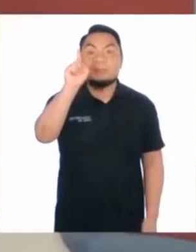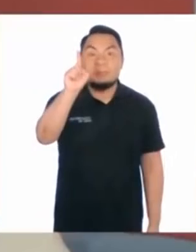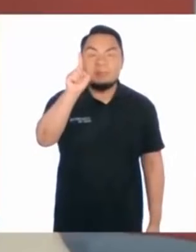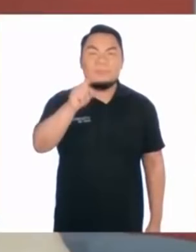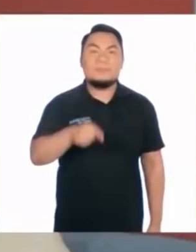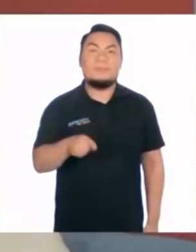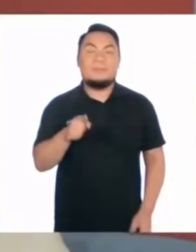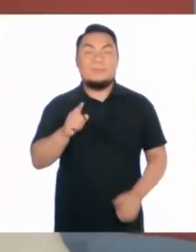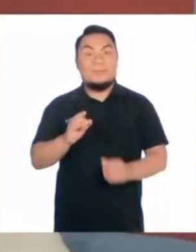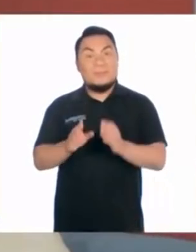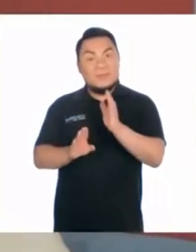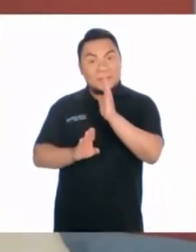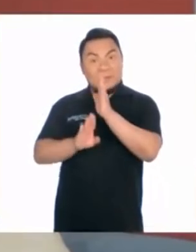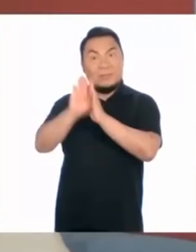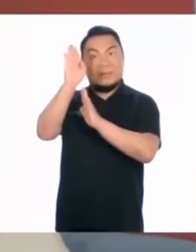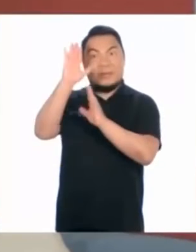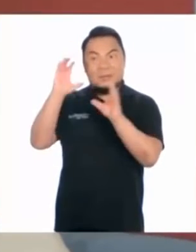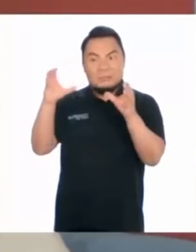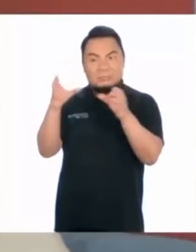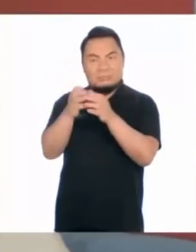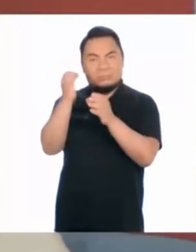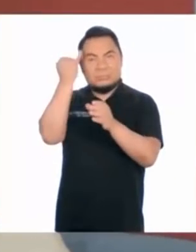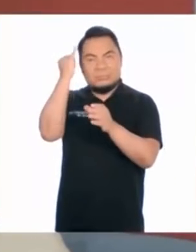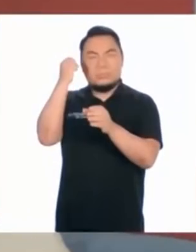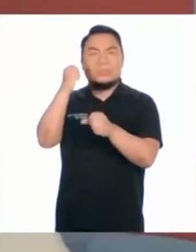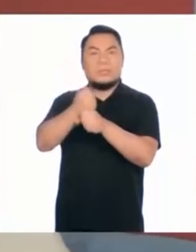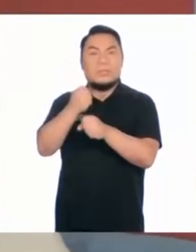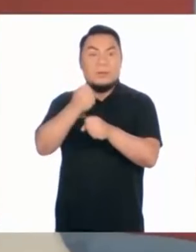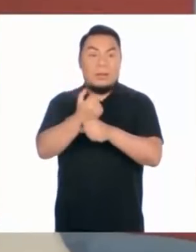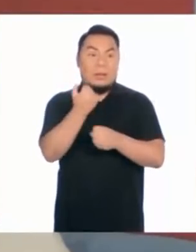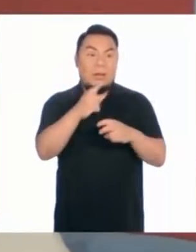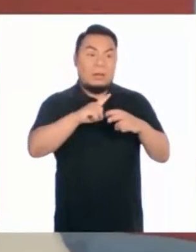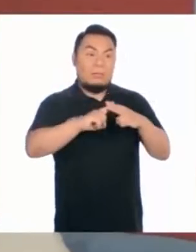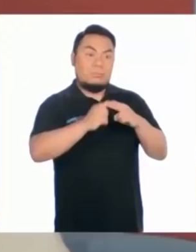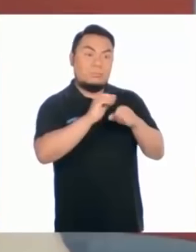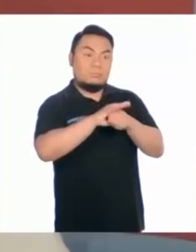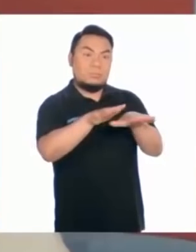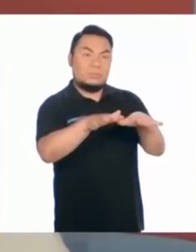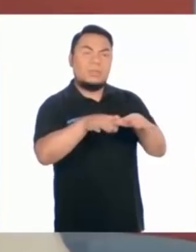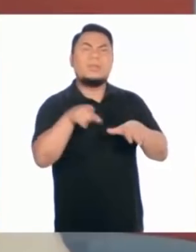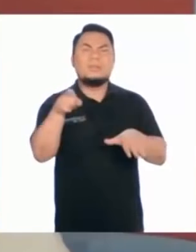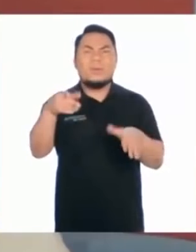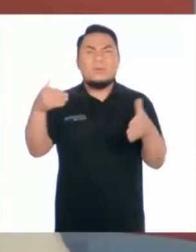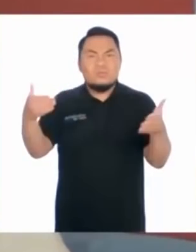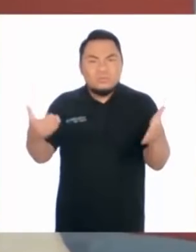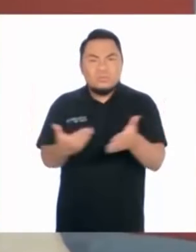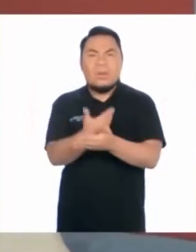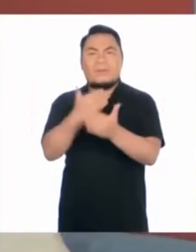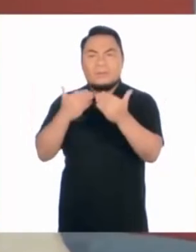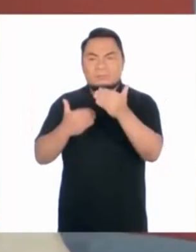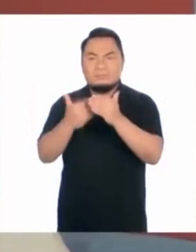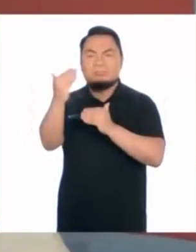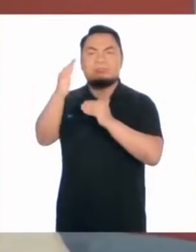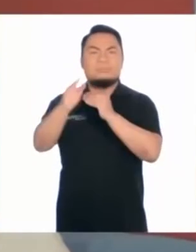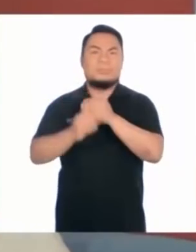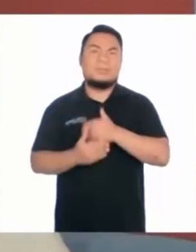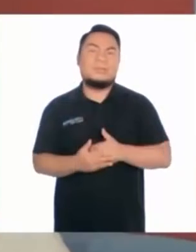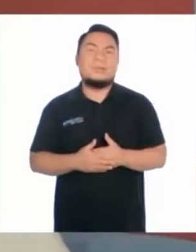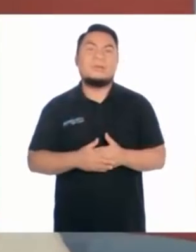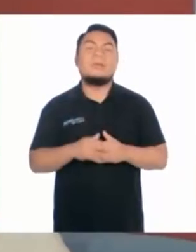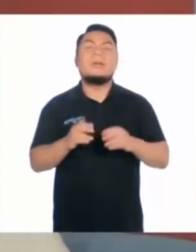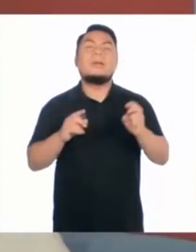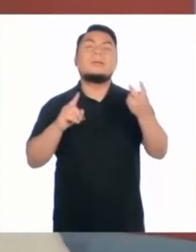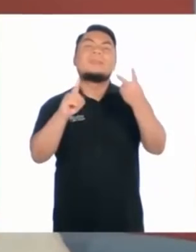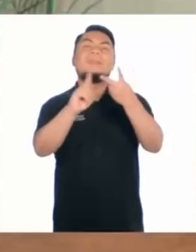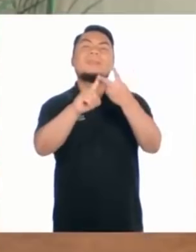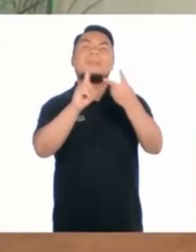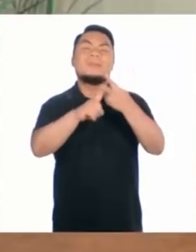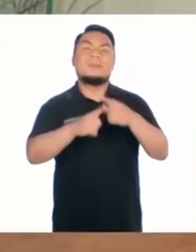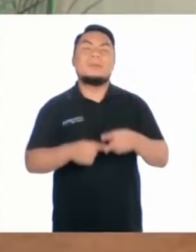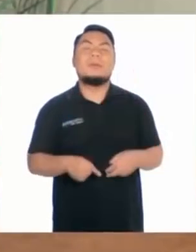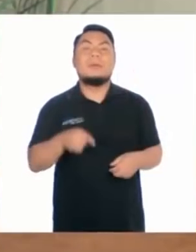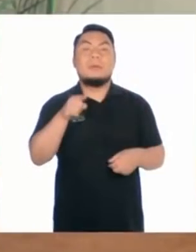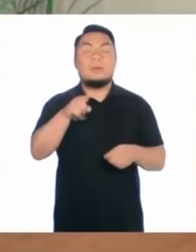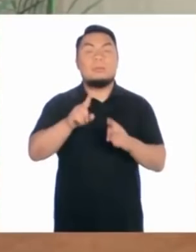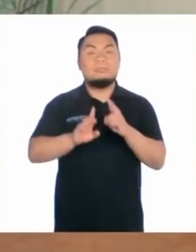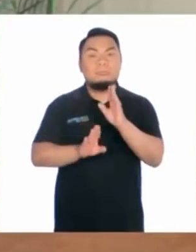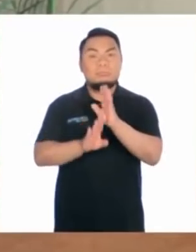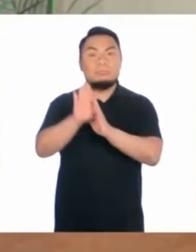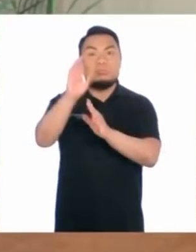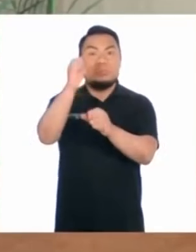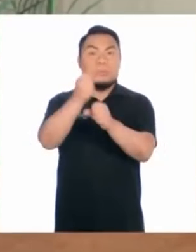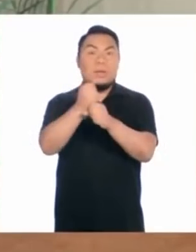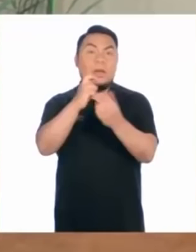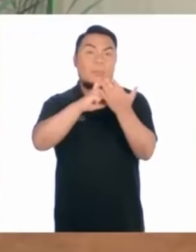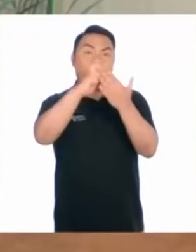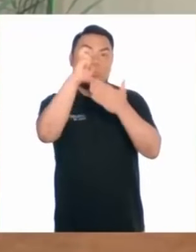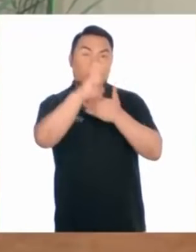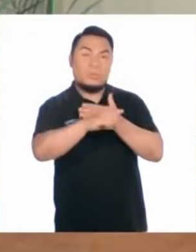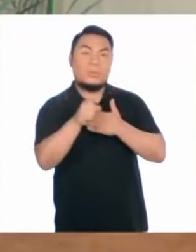Uno. El emprendimiento durante la pandemia es una oportunidad para reinventarse y salir adelante. Dos. Emprender